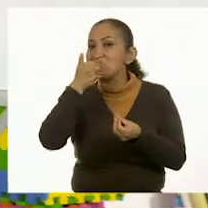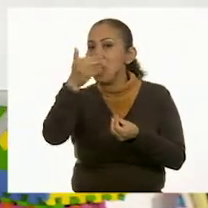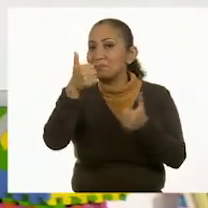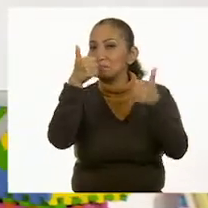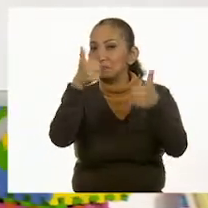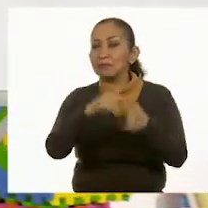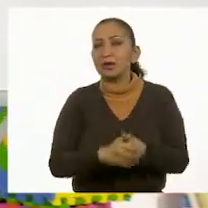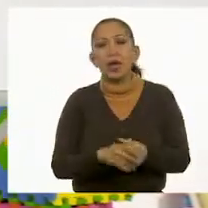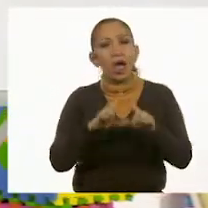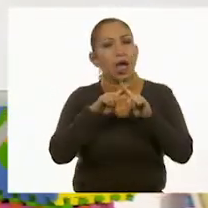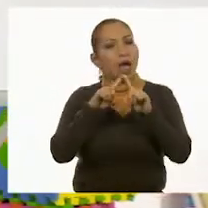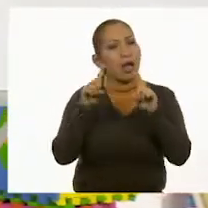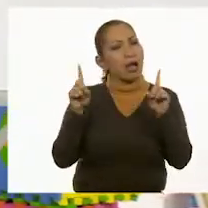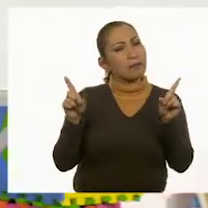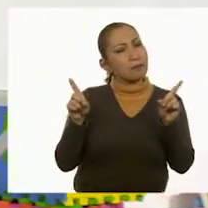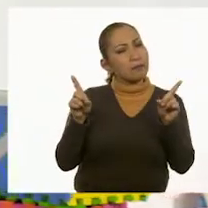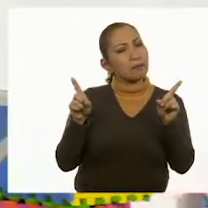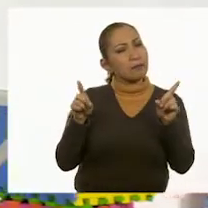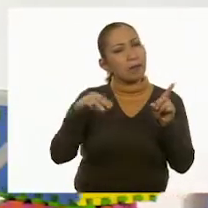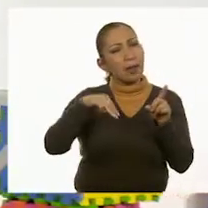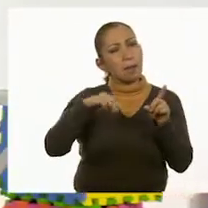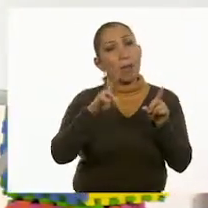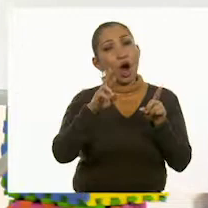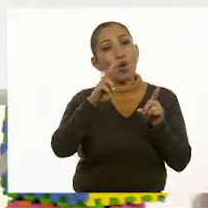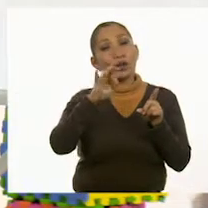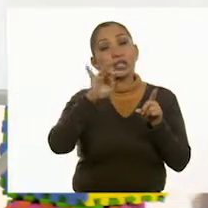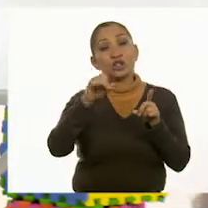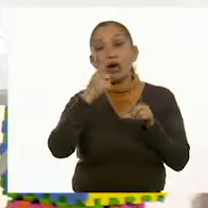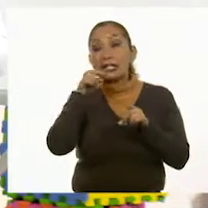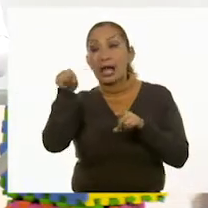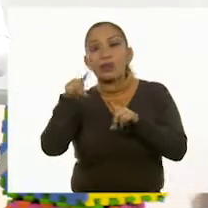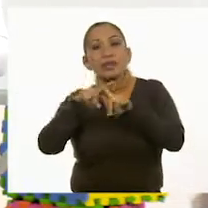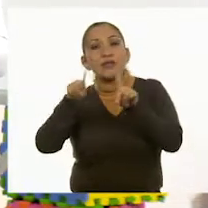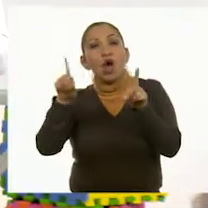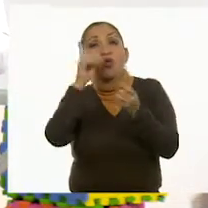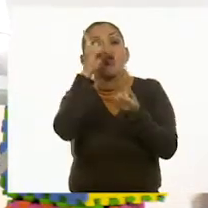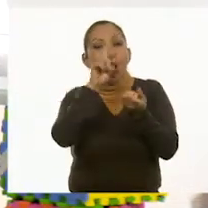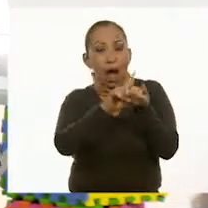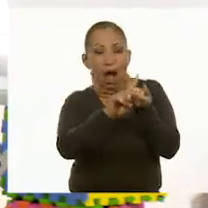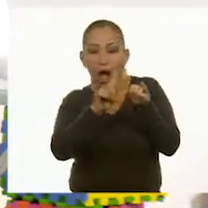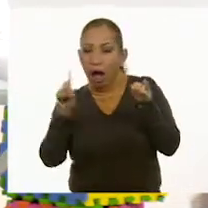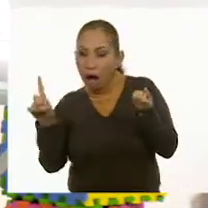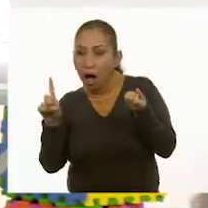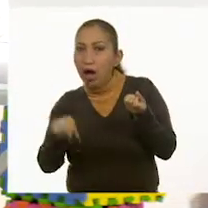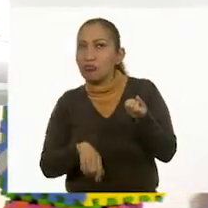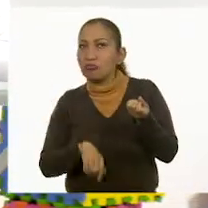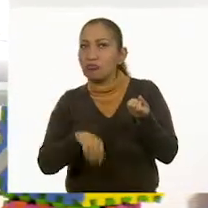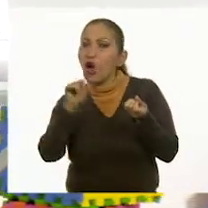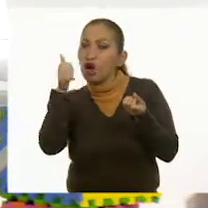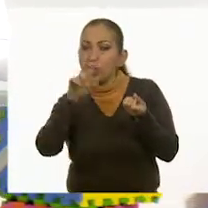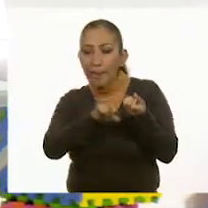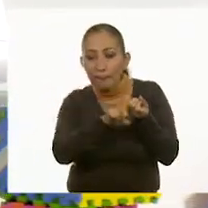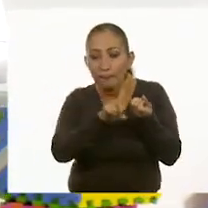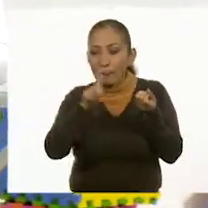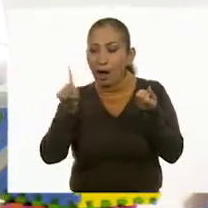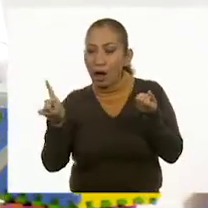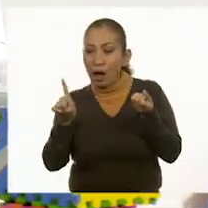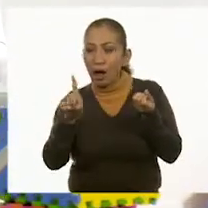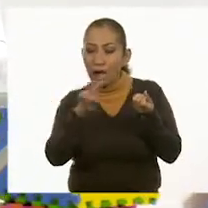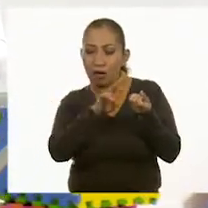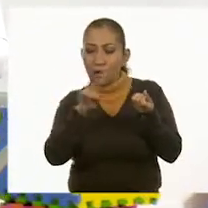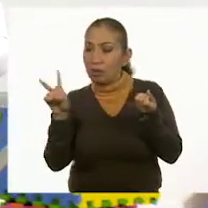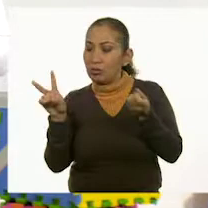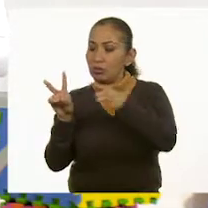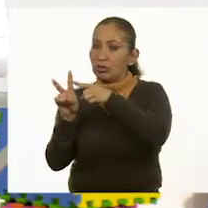claro. A diferencia de... De Mauricio. Mauricio, ella fue quitando una ficha y después otra. Pero